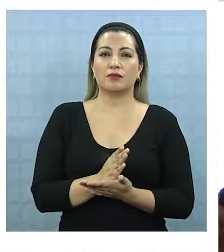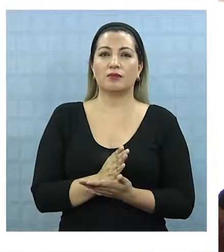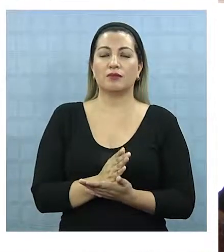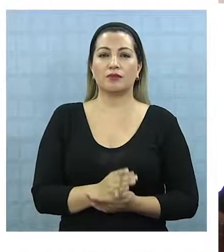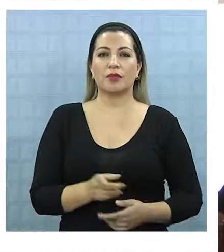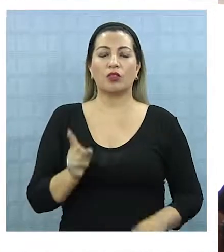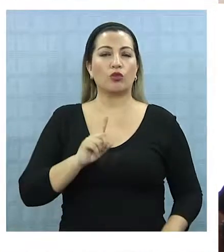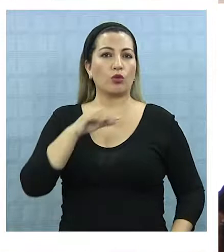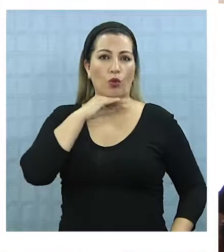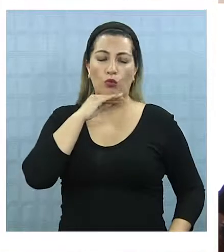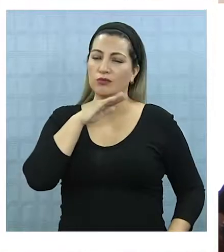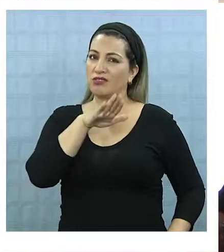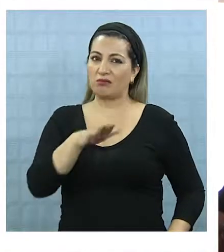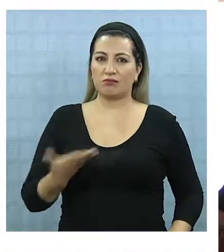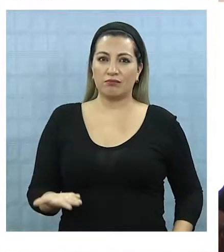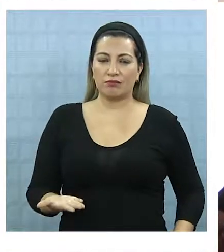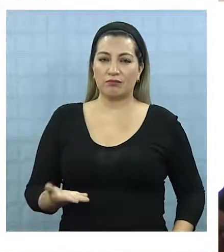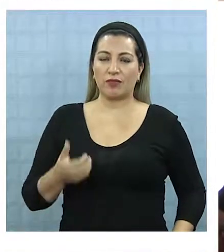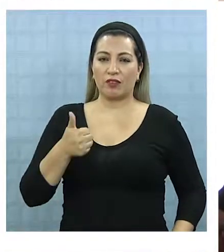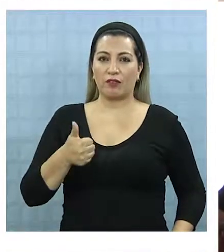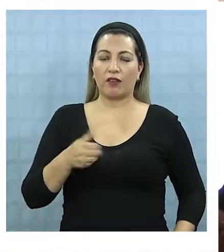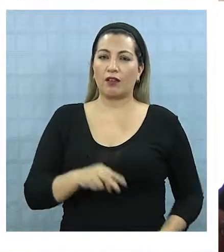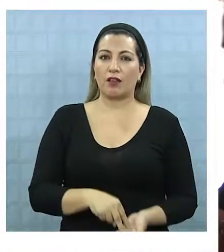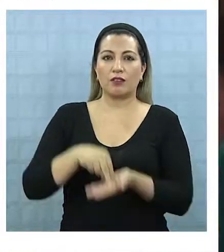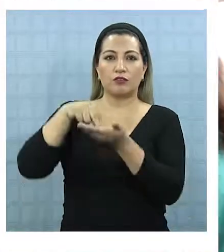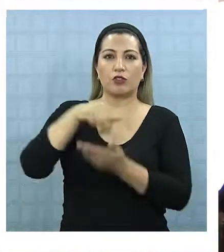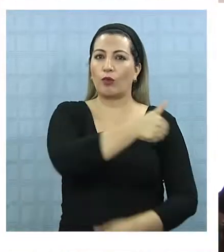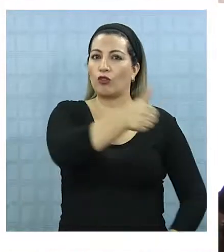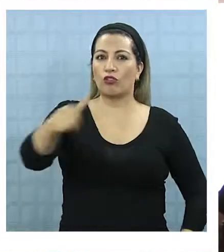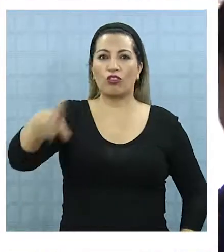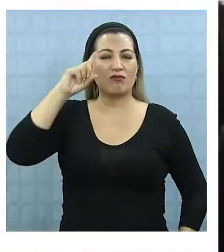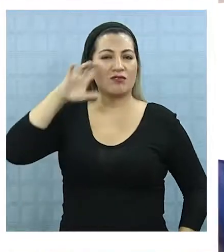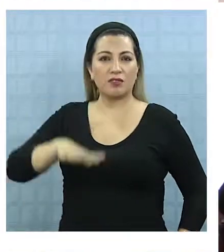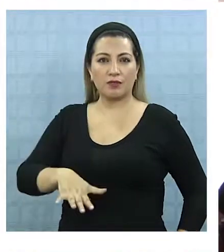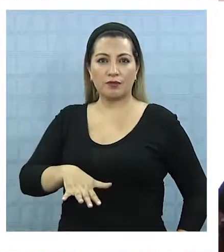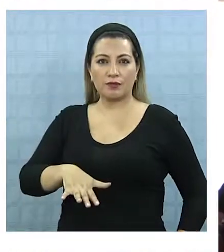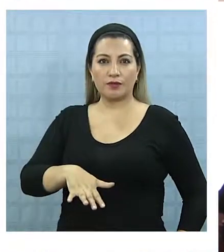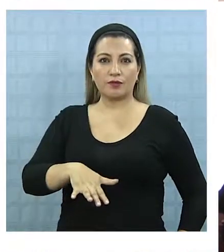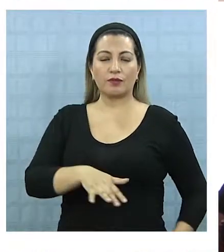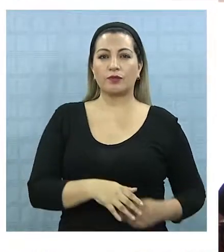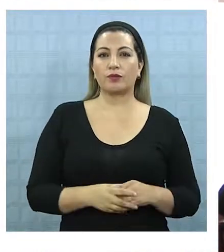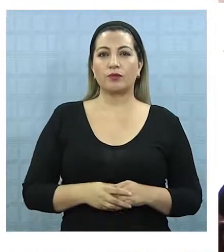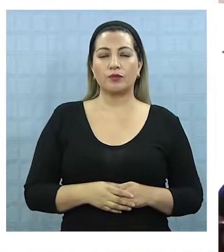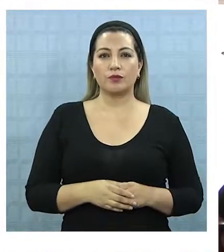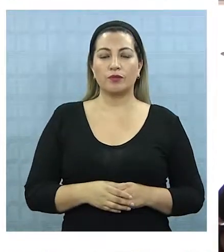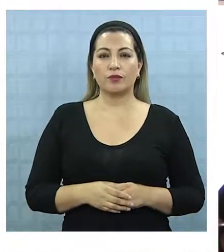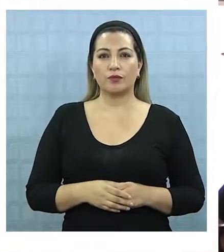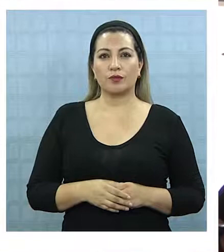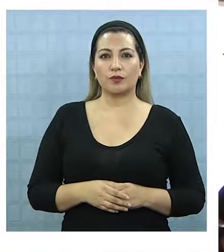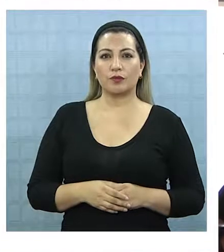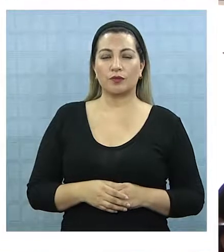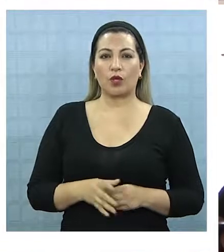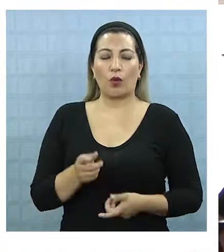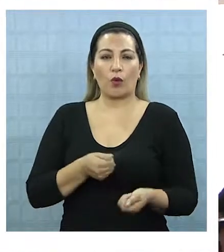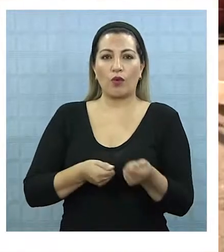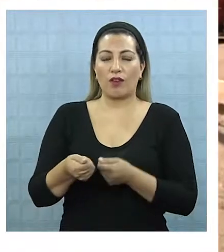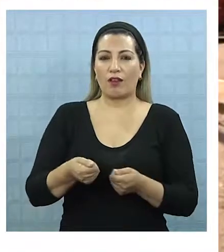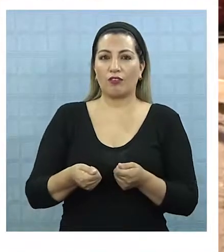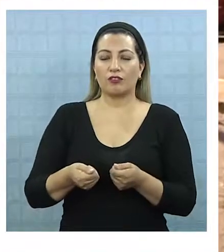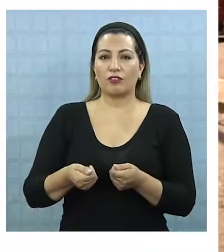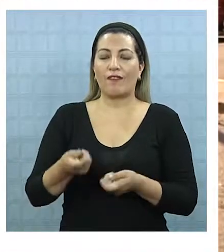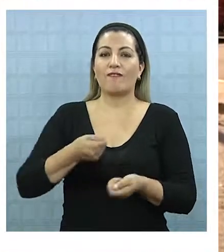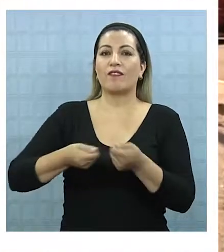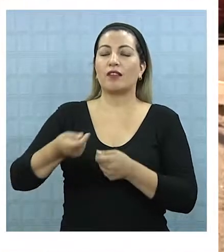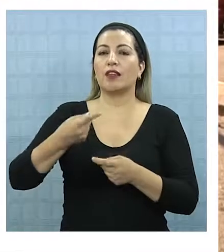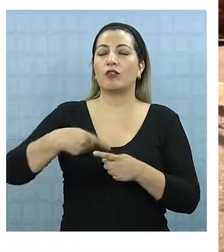siendo utilizada como tal. En la zona franca todos saben bien que más que un negocio de